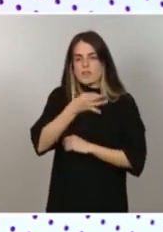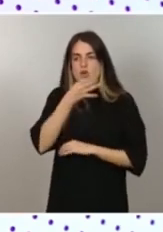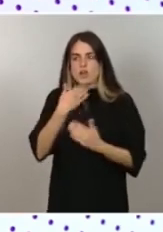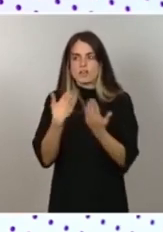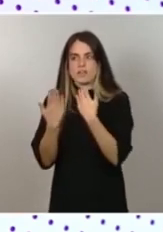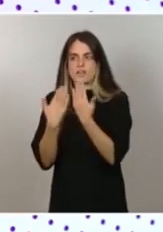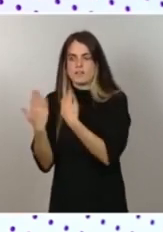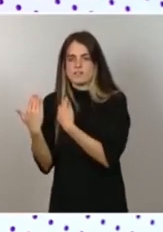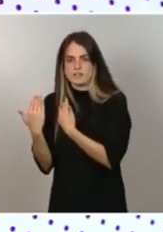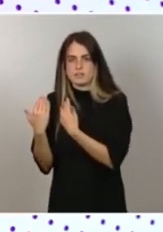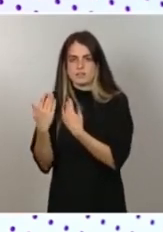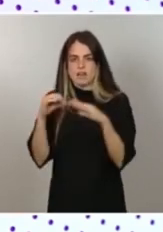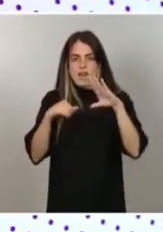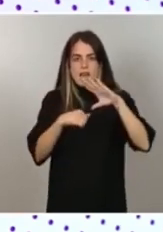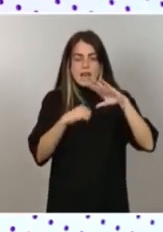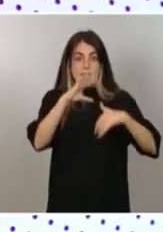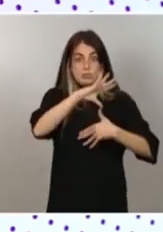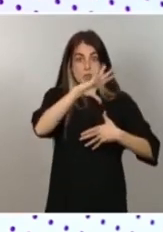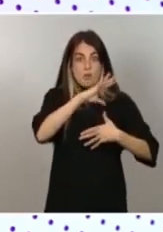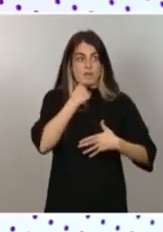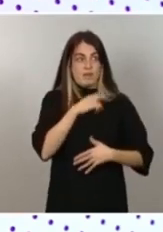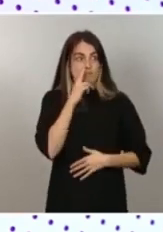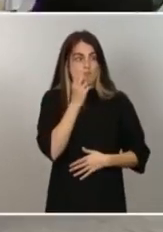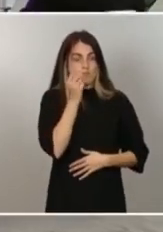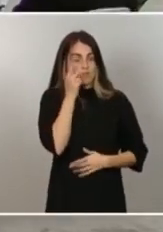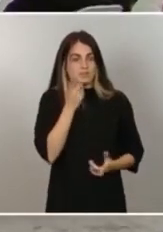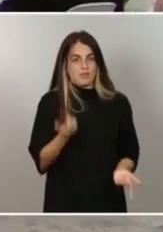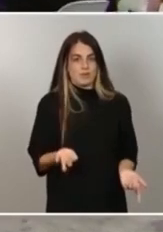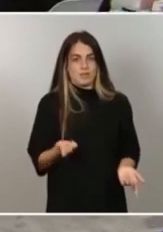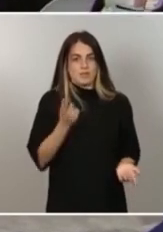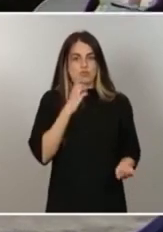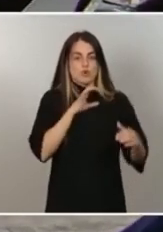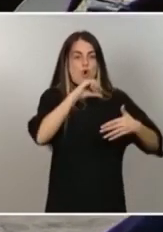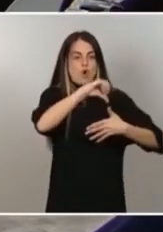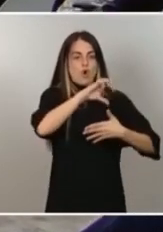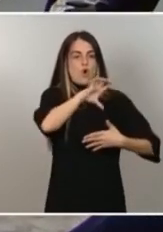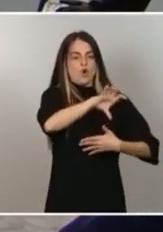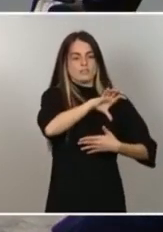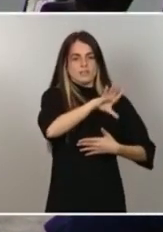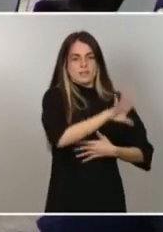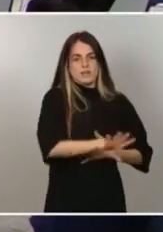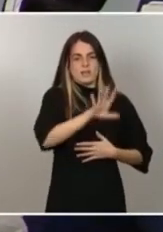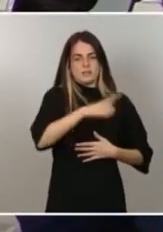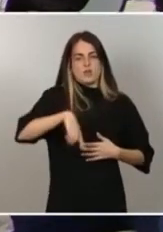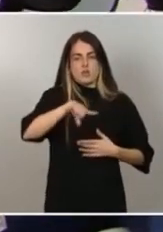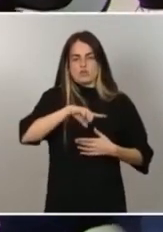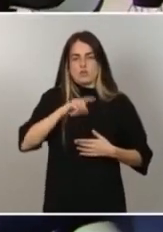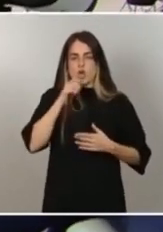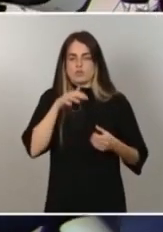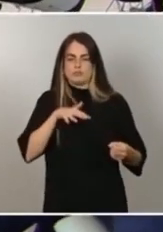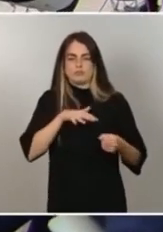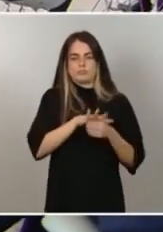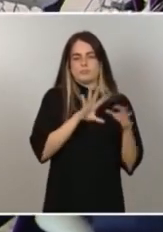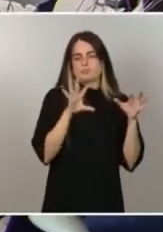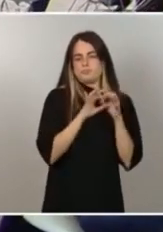nuestra vida. De confirmarse con ciertas, fíjate lo que te digo, Jesús Ángel, confirmarse con ciertas, solo un 10%